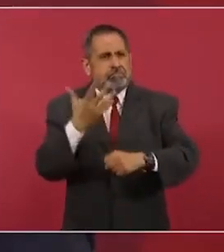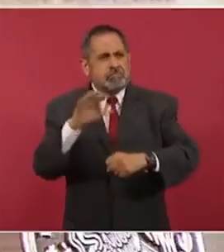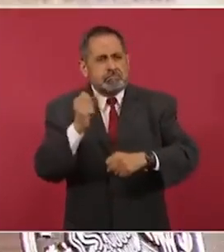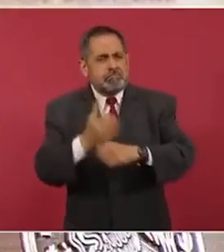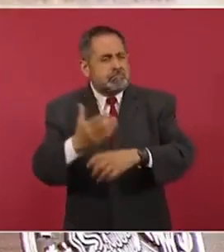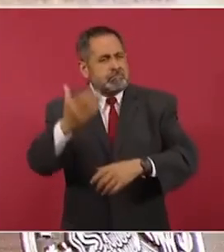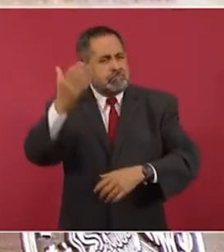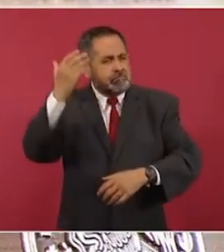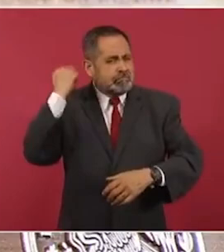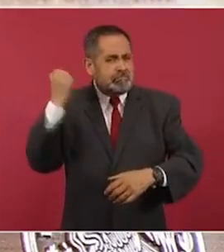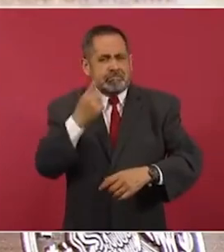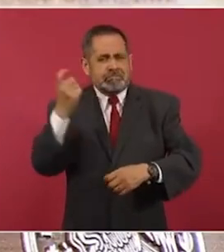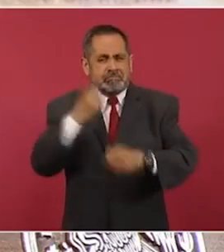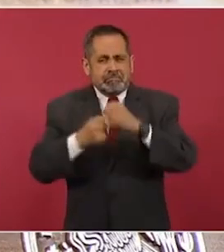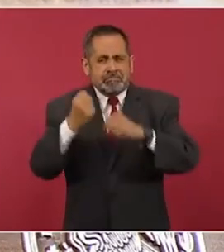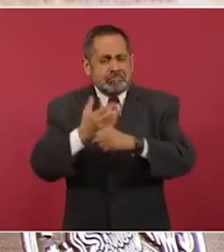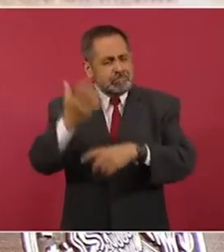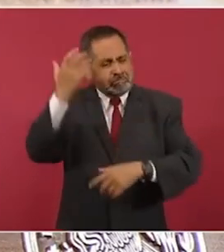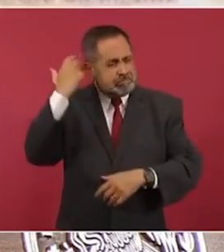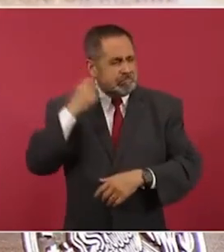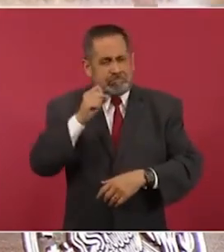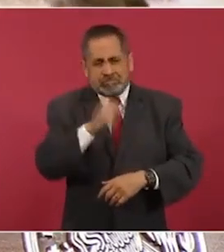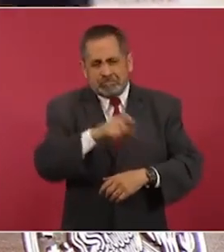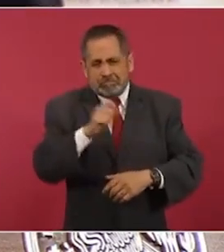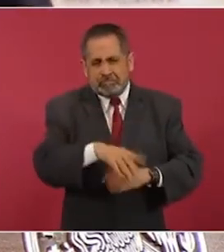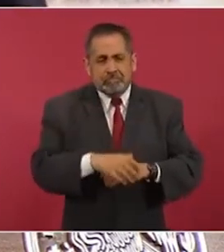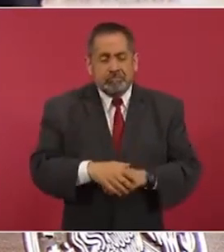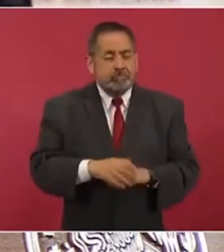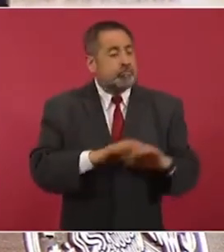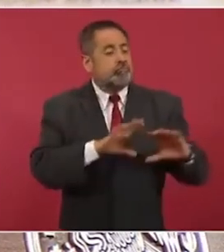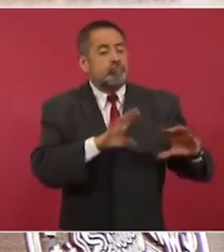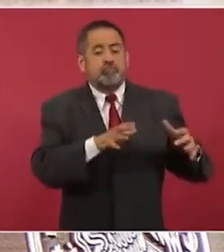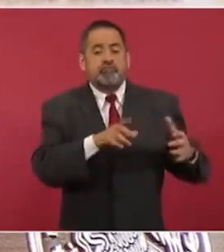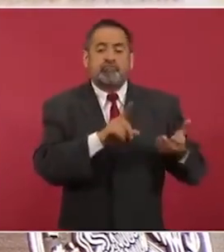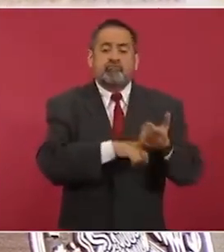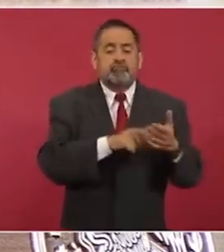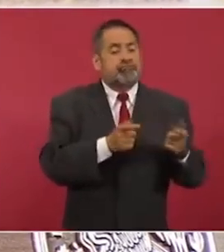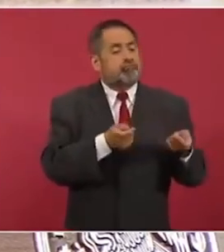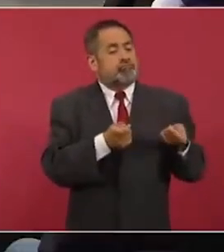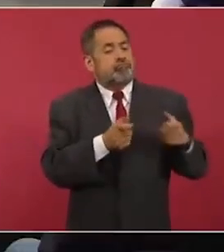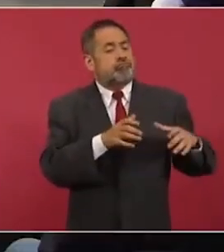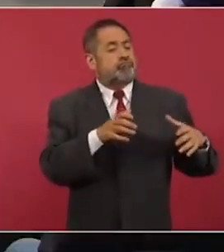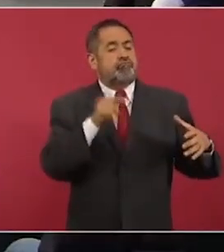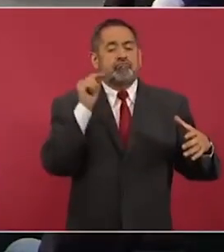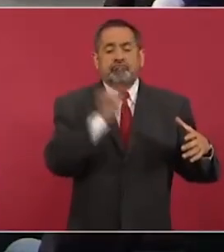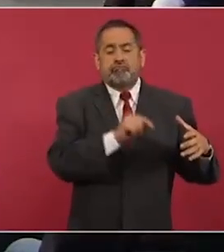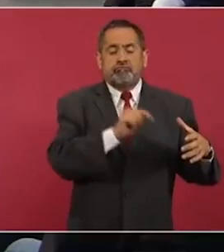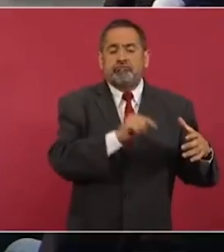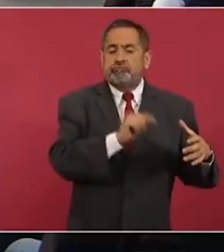siglos, el predominio de